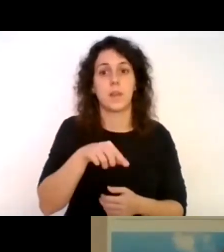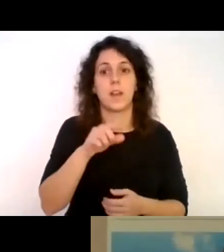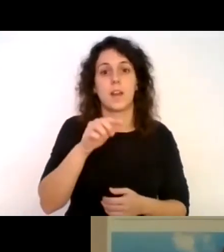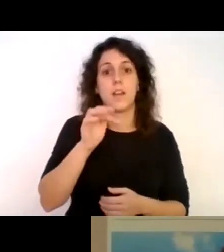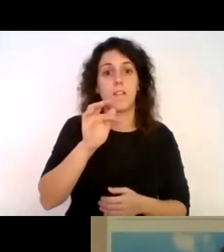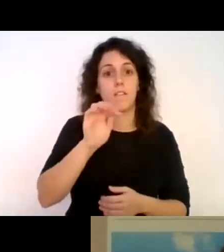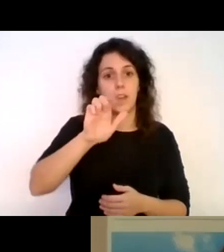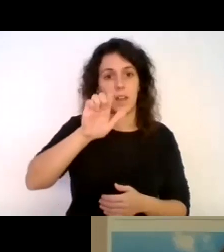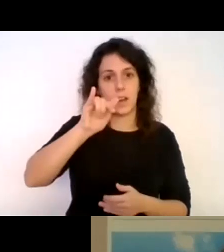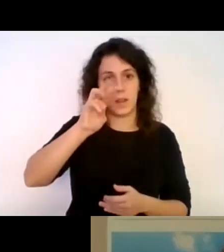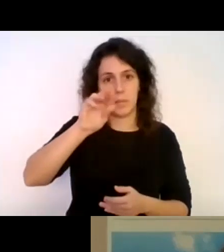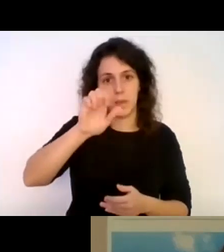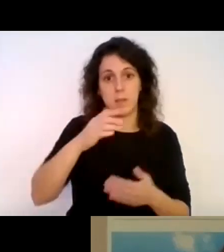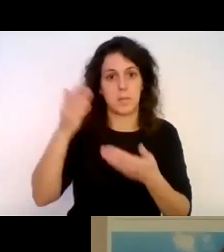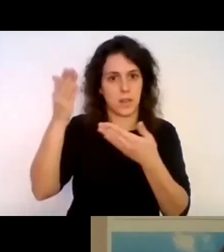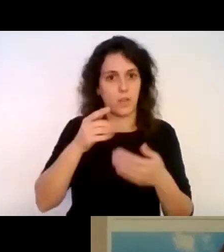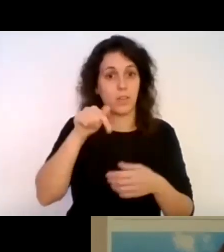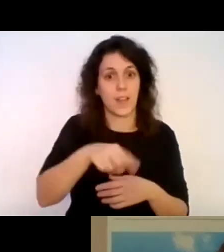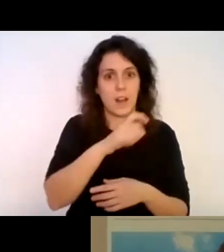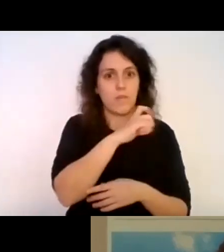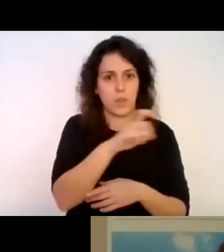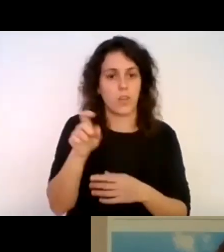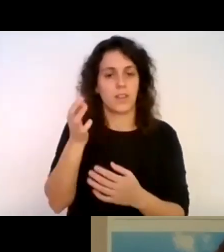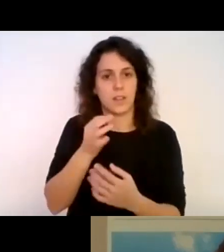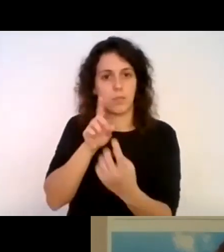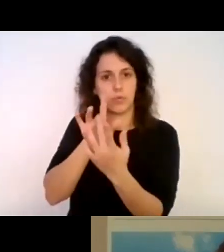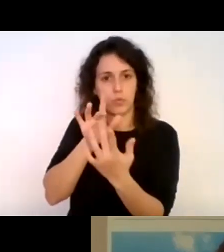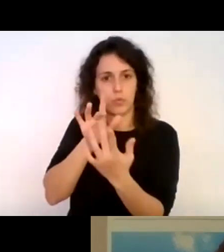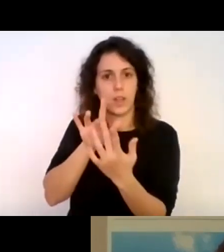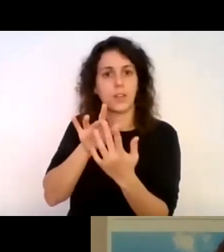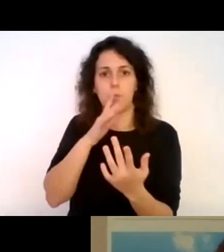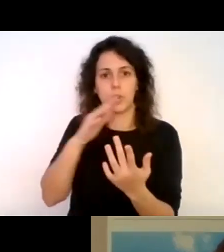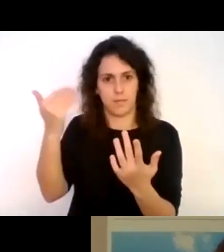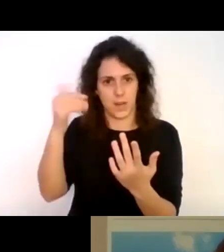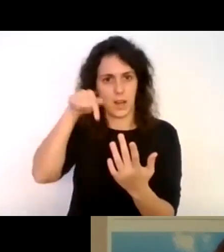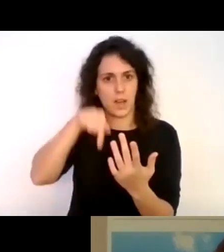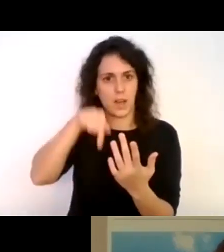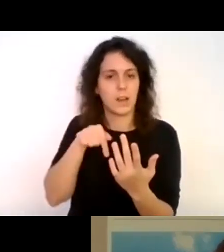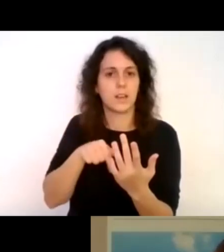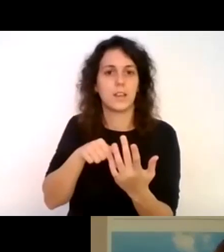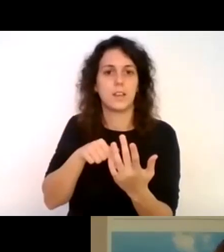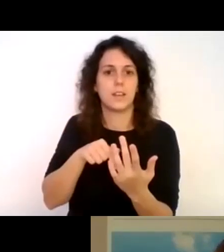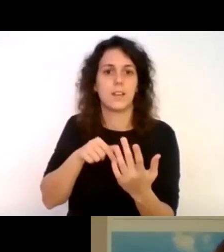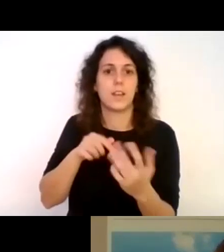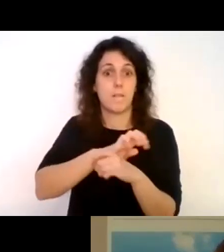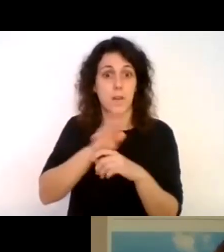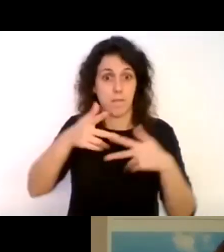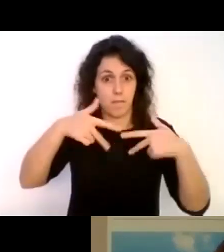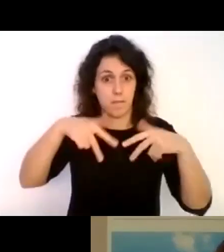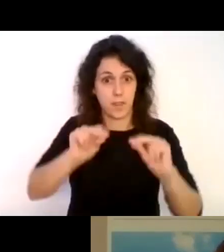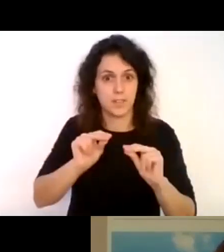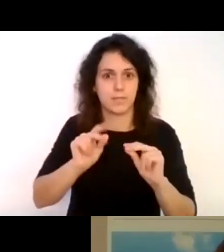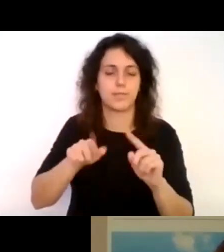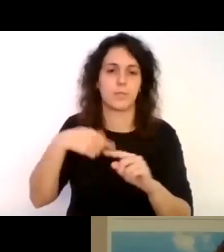la Fundación. Tenemos que ponernos en contacto porque te tenemos que traer por acá. En cuanto nos dejen movernos, ¿eh? Aquí sabes que